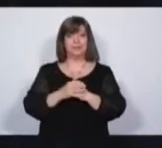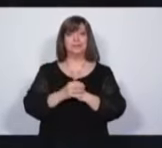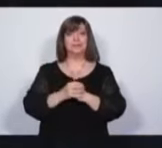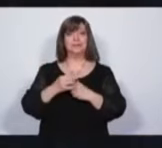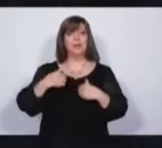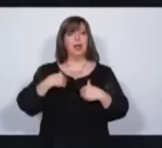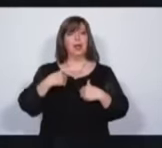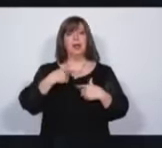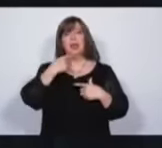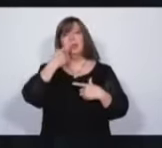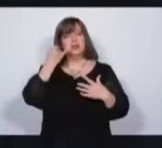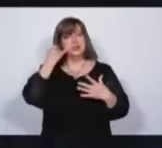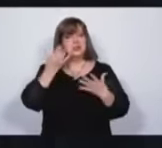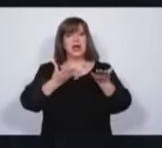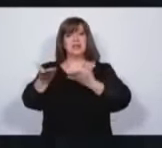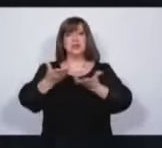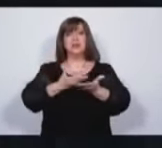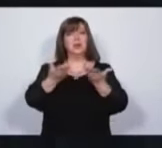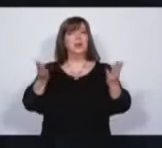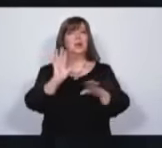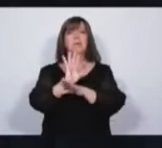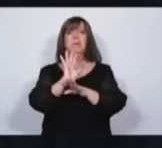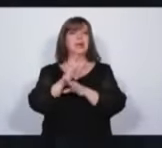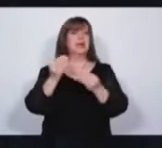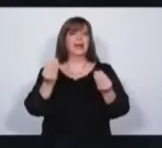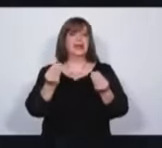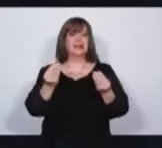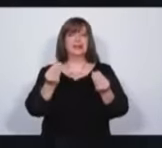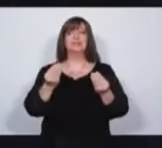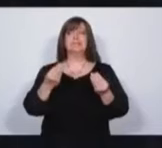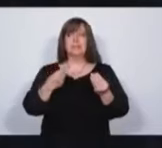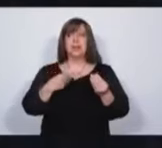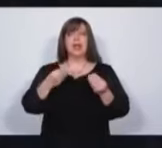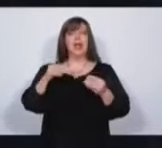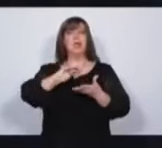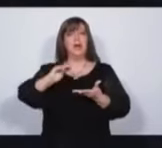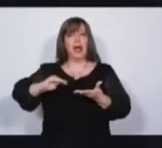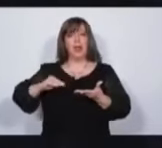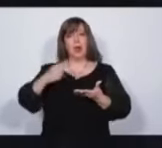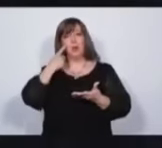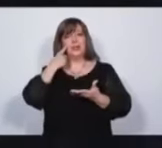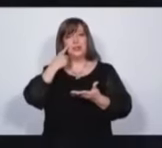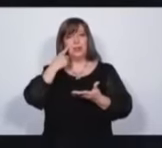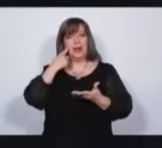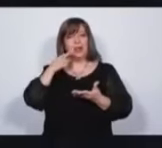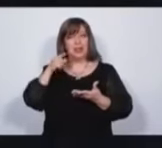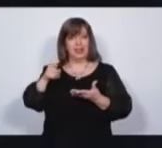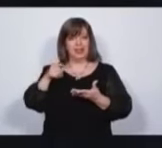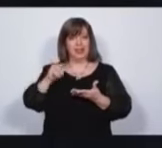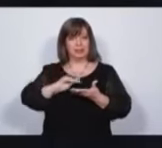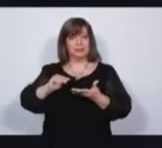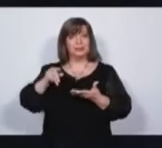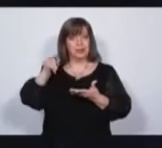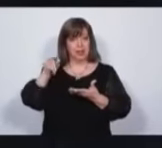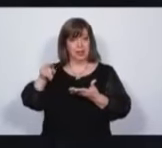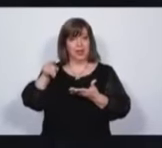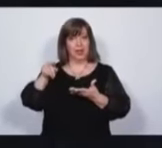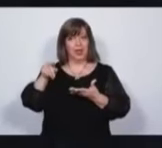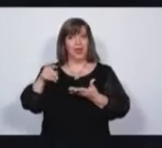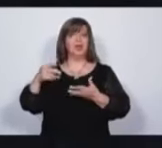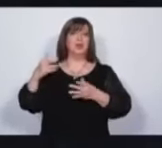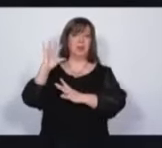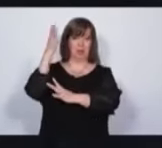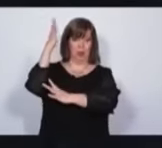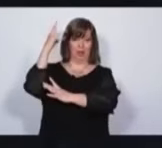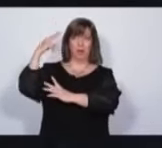Cuando hablamos de servicios públicos no podemos dejar de hablar de nuestros empleos municipales que son aquellos que cortan, podan